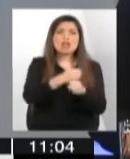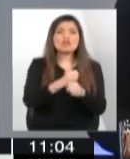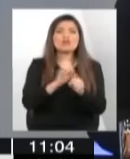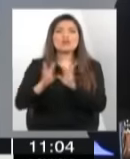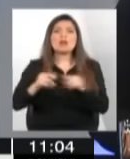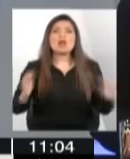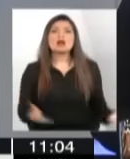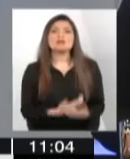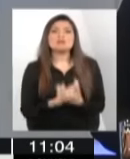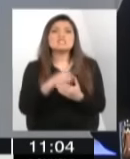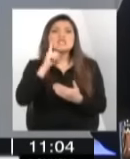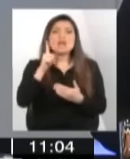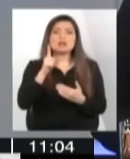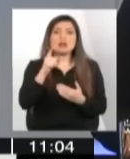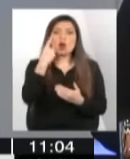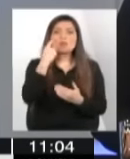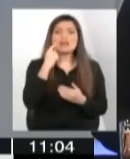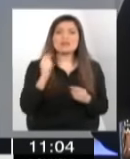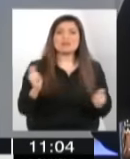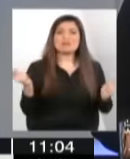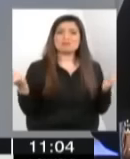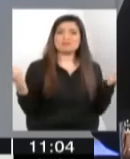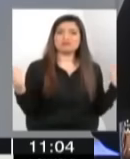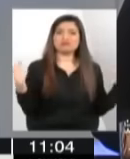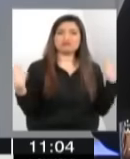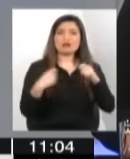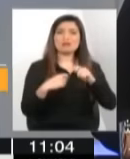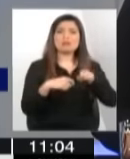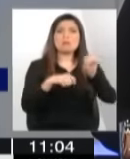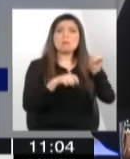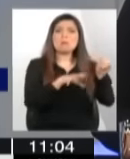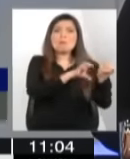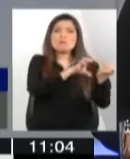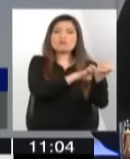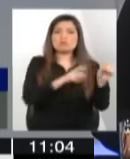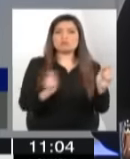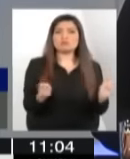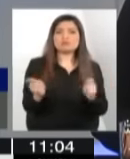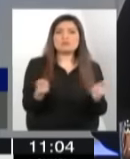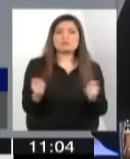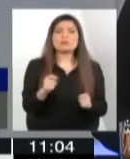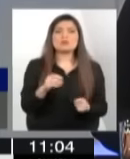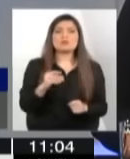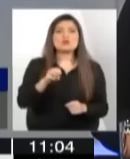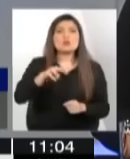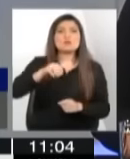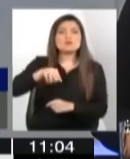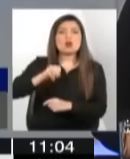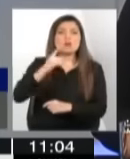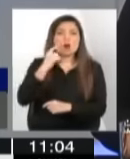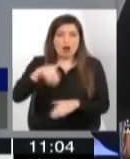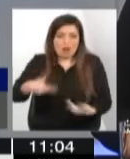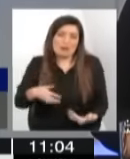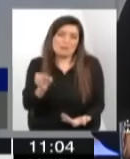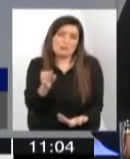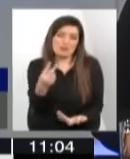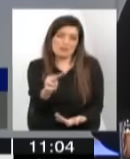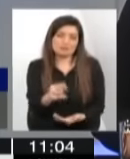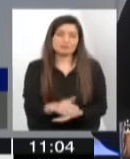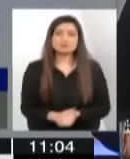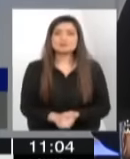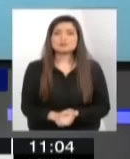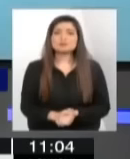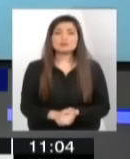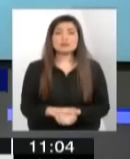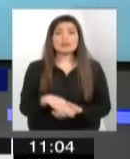Lo adopta un bochinchero. Lo adopta finalmente Domingo Saldobal, el tío Memo, que hoy día es su padre. Así es. Edson,